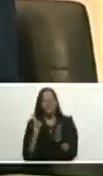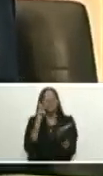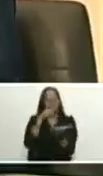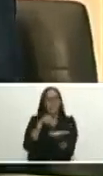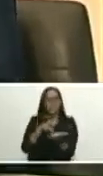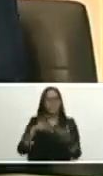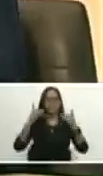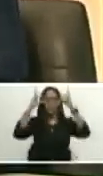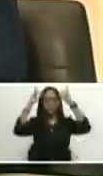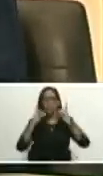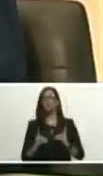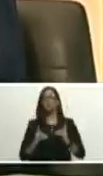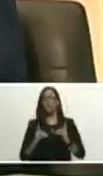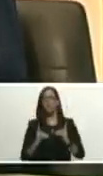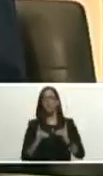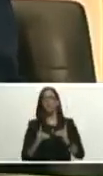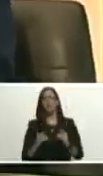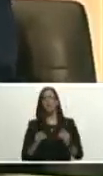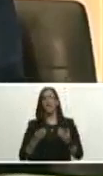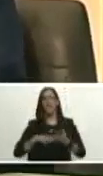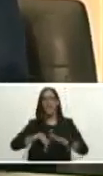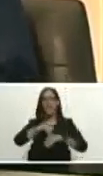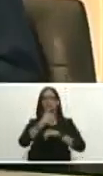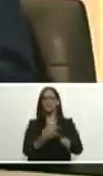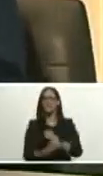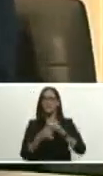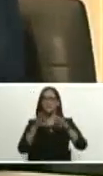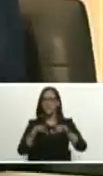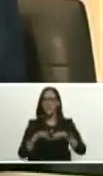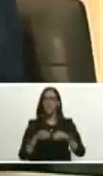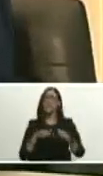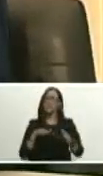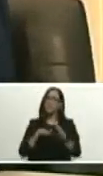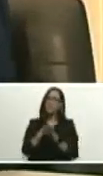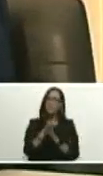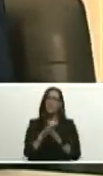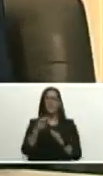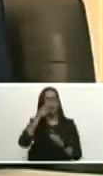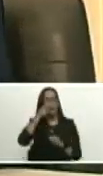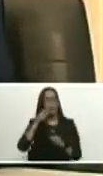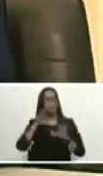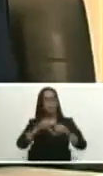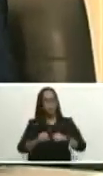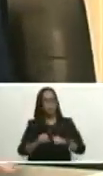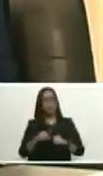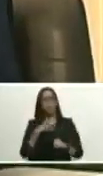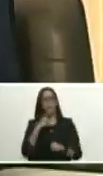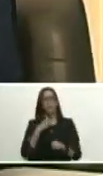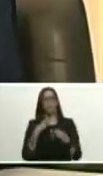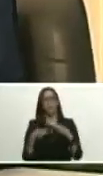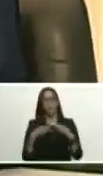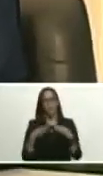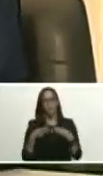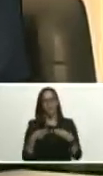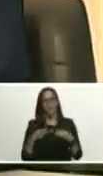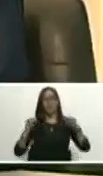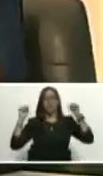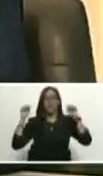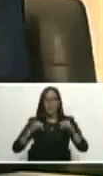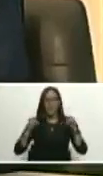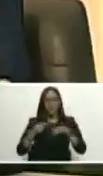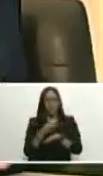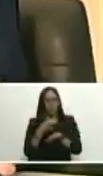decidida en el diseño desarrollo puesta en marcha seguimiento y control de las políticas públicas y este es un gobierno que